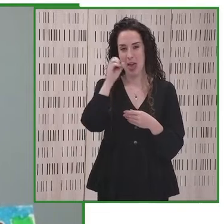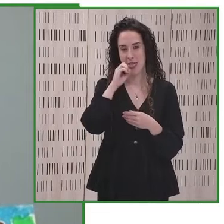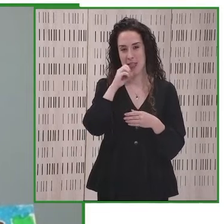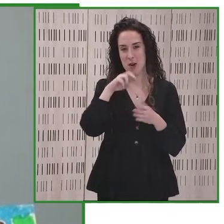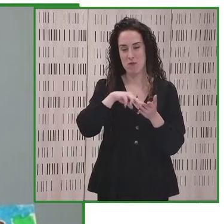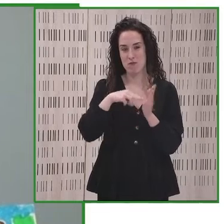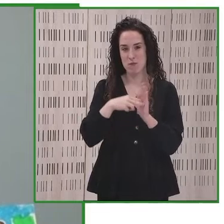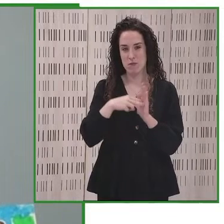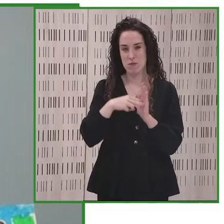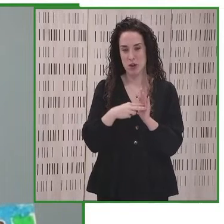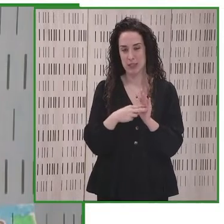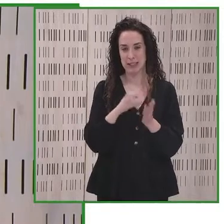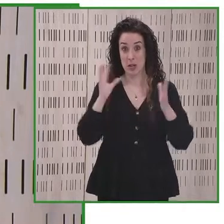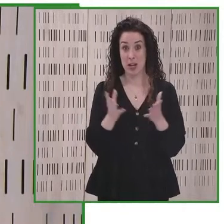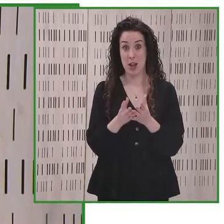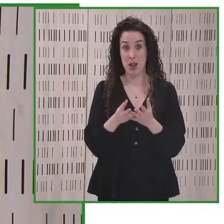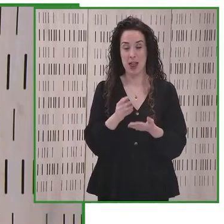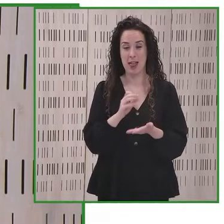Servicio Nacional de la Discapacidad